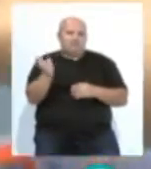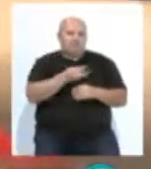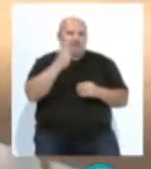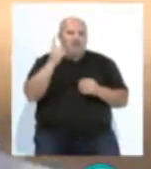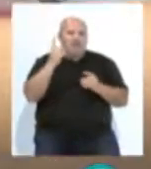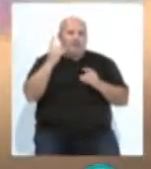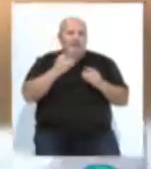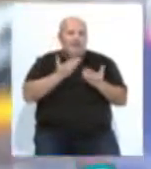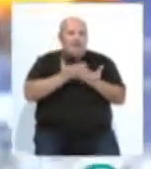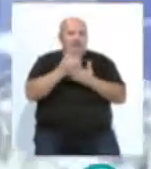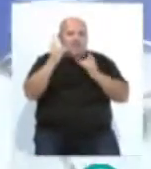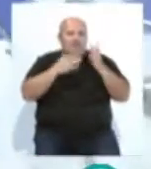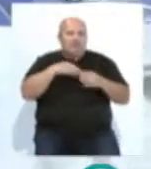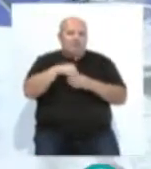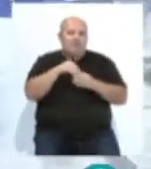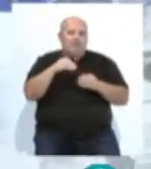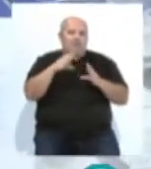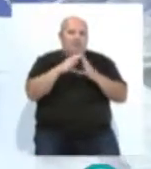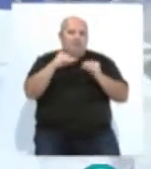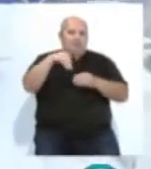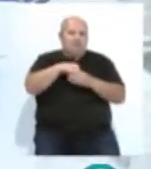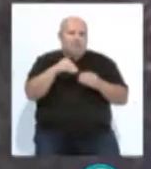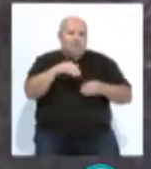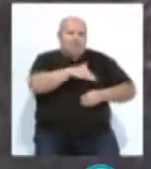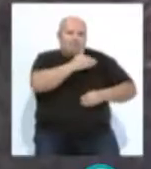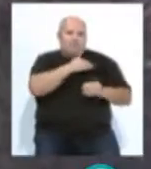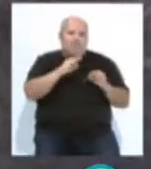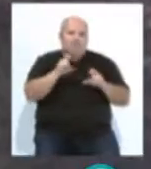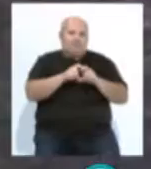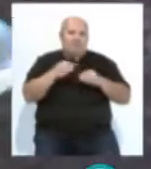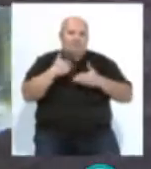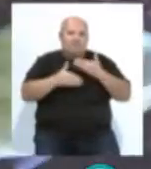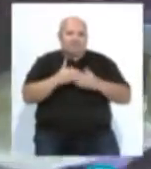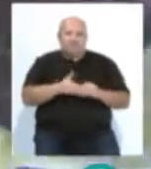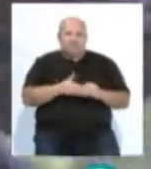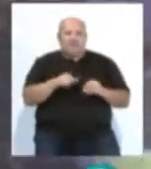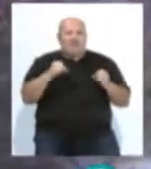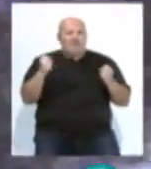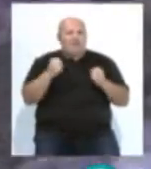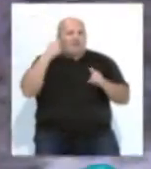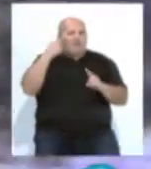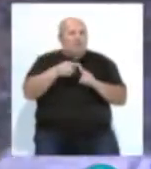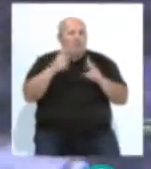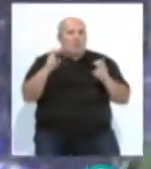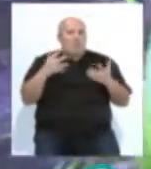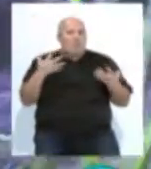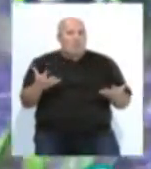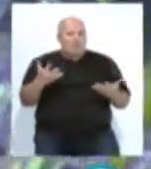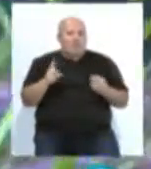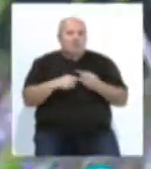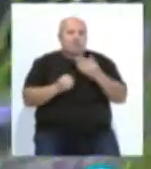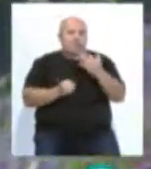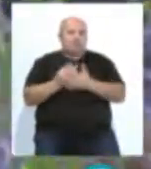emprendedores de la comunidad universitaria en su incorporación a la vida empresarial. Esta actividad tiene como objetivos principales